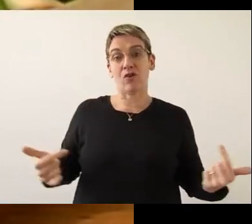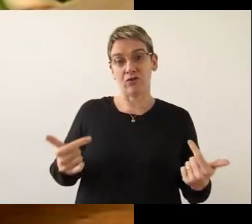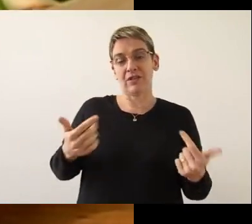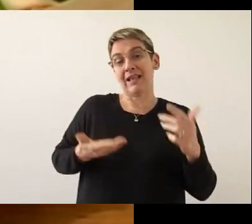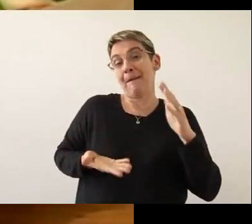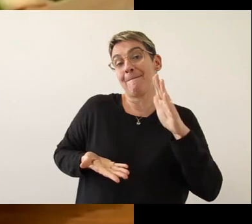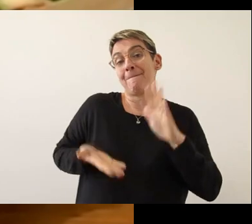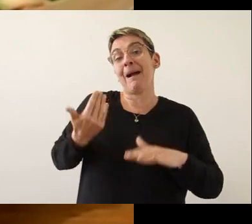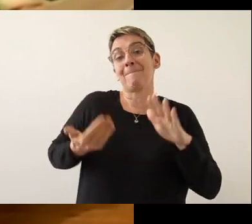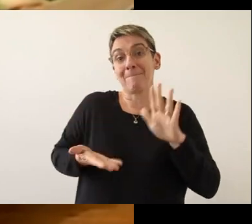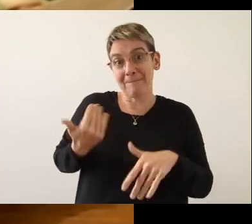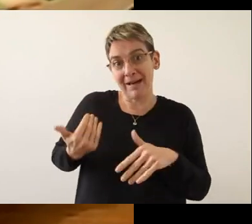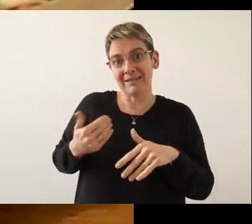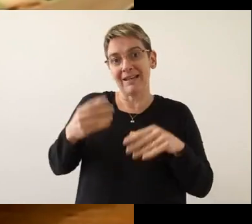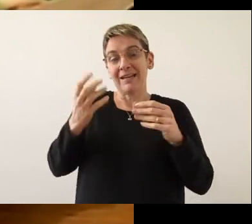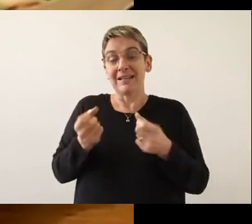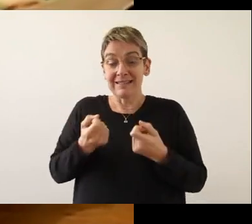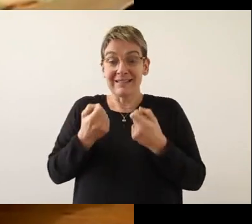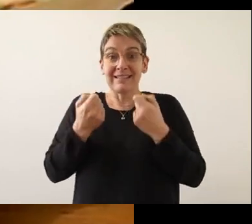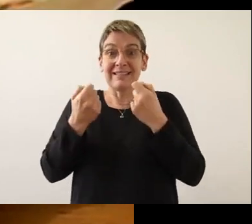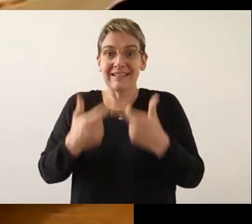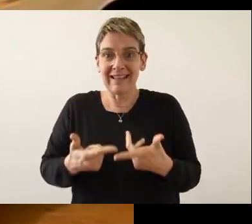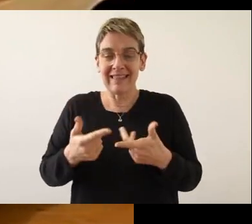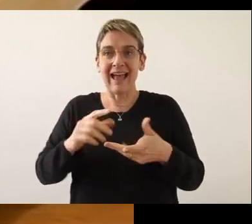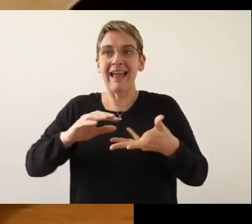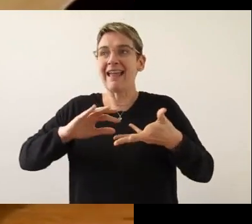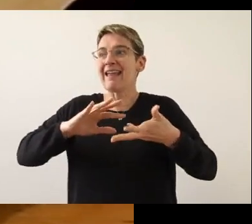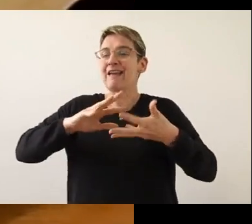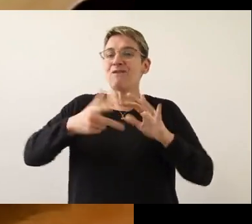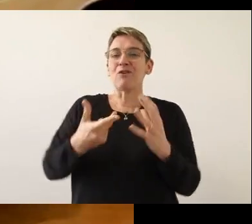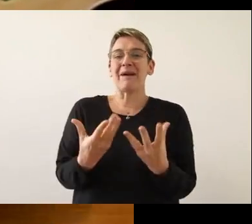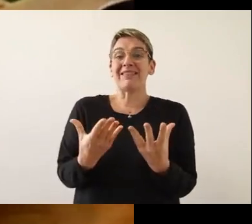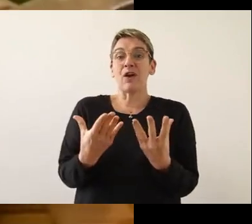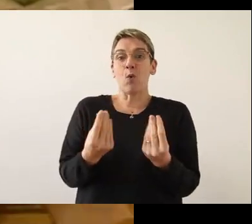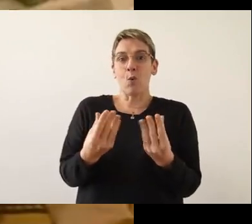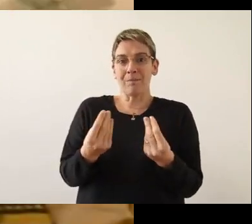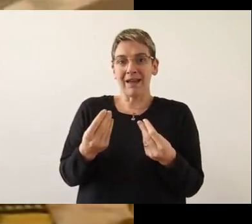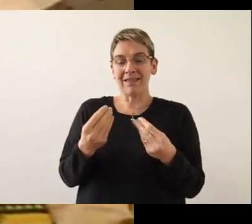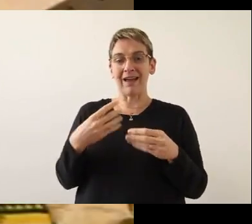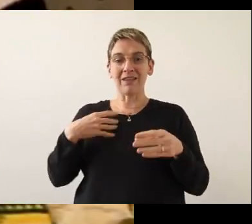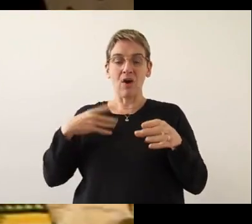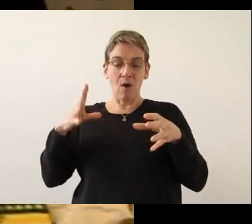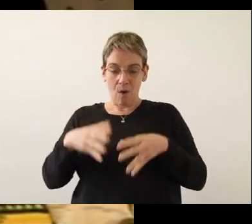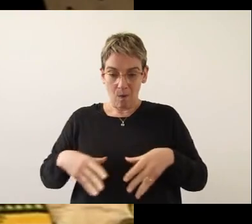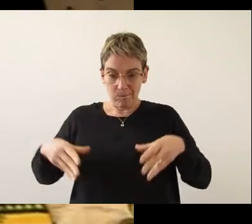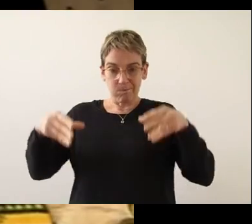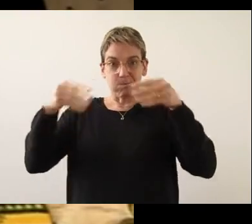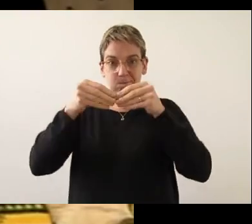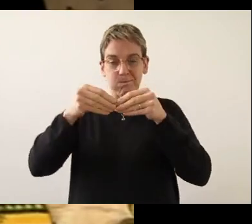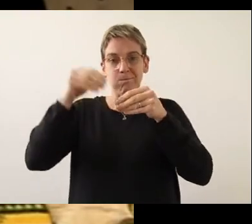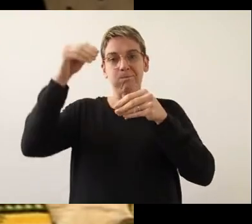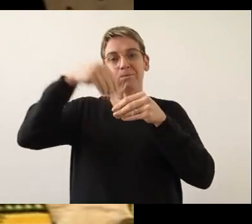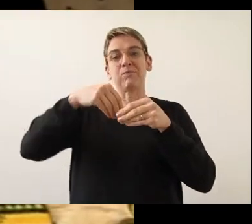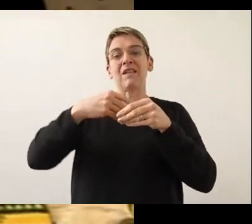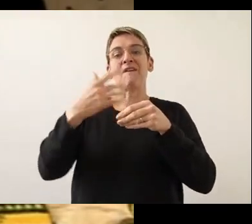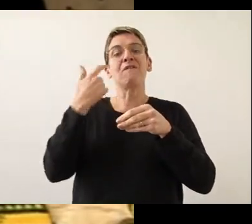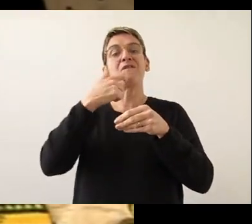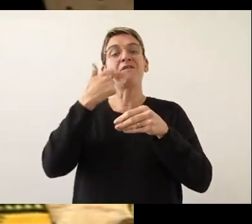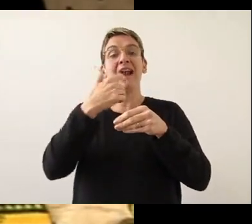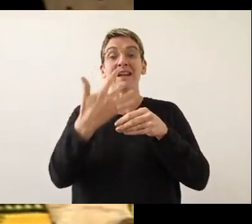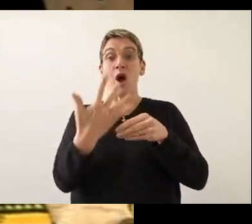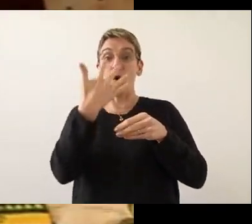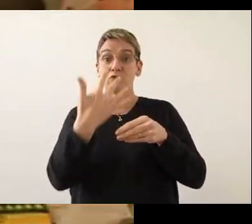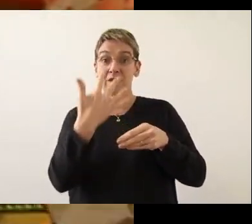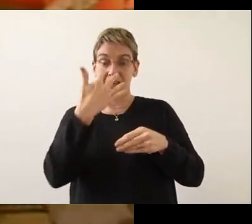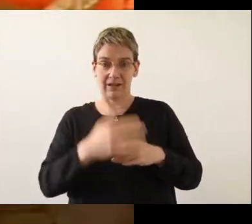sobre todo si se someten a condiciones de humedad y vacío donde hay carencia de oxígeno.